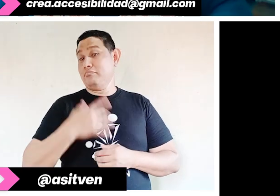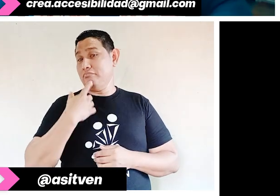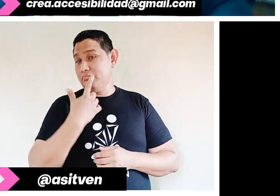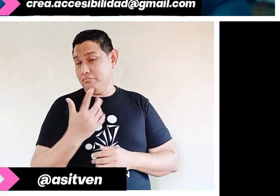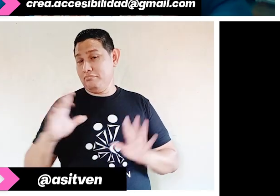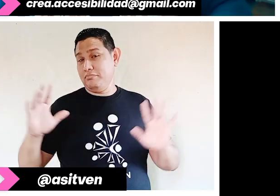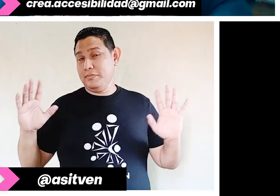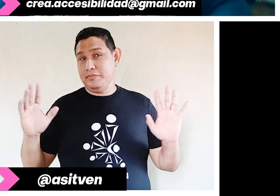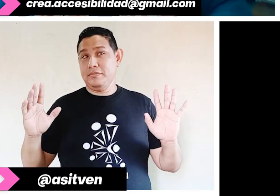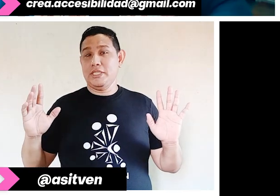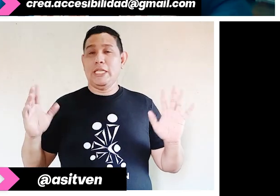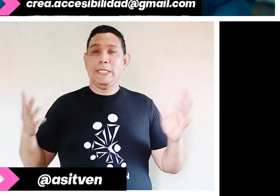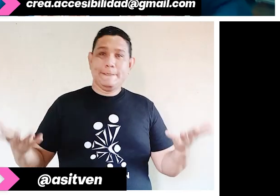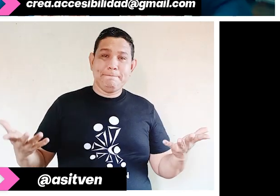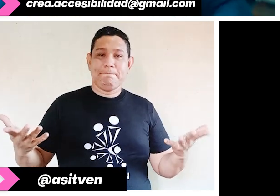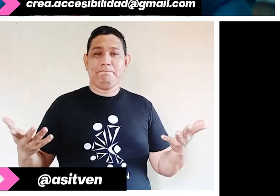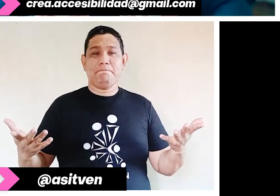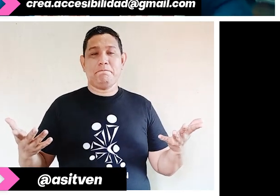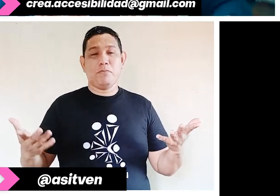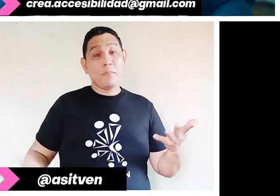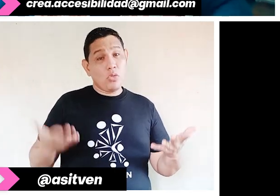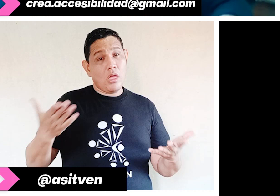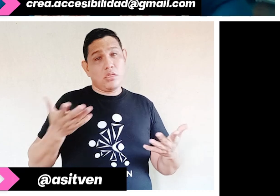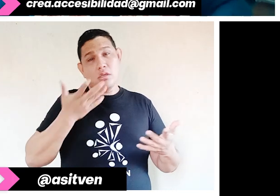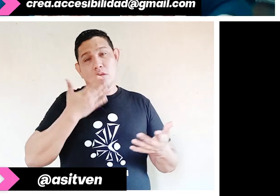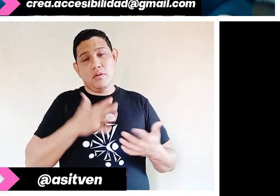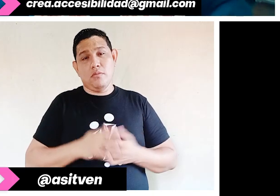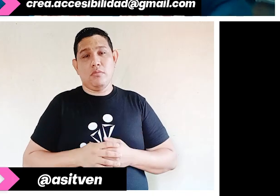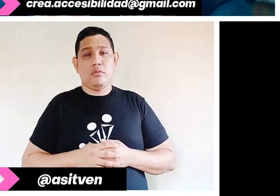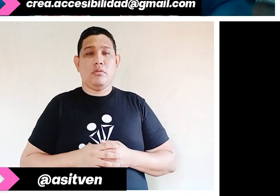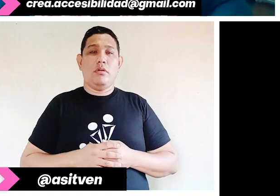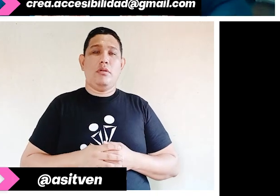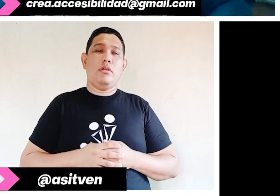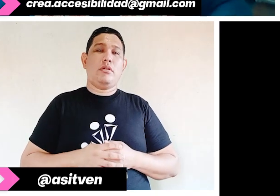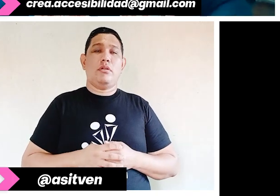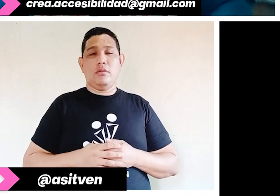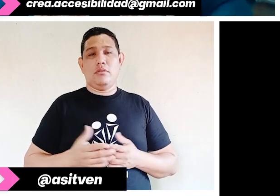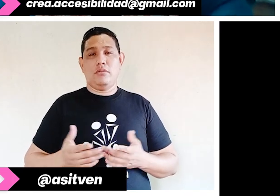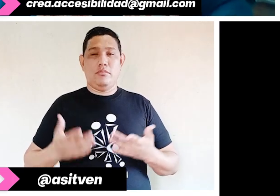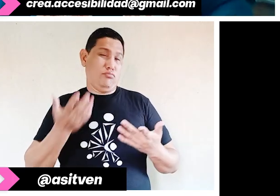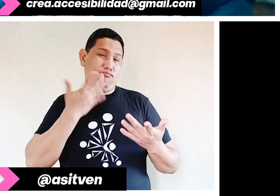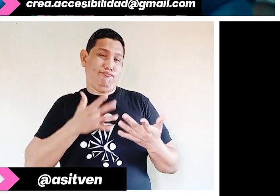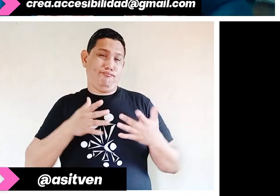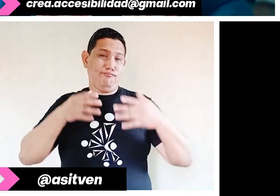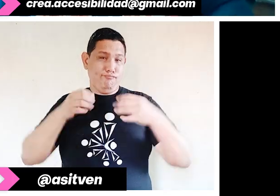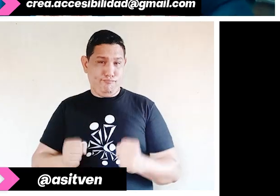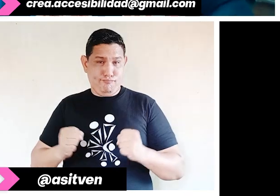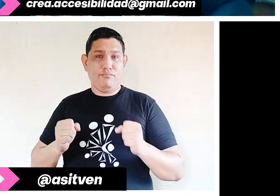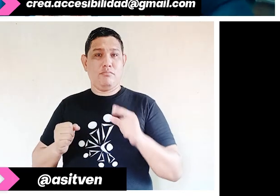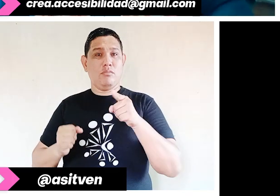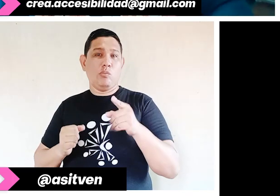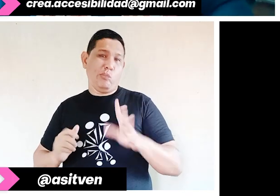más apremiantes, como por ejemplo, la parte de la seguridad. ¿Cómo se atreve uno